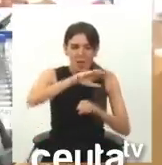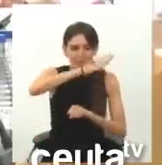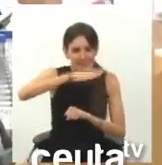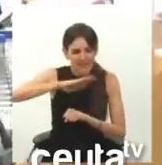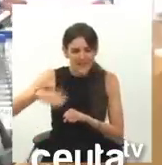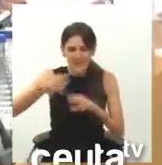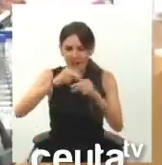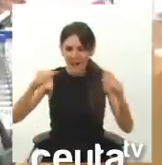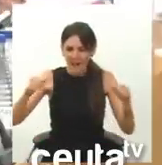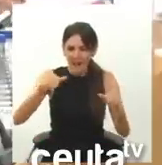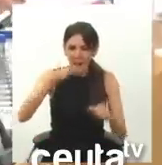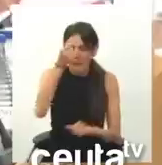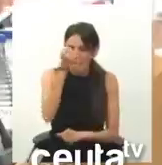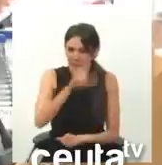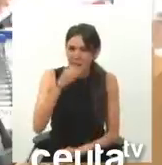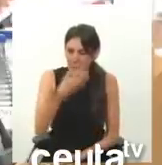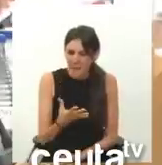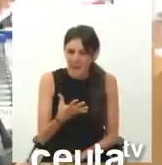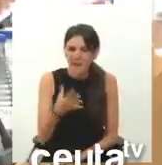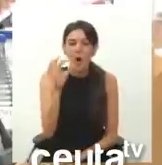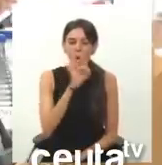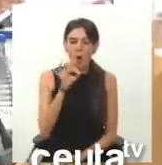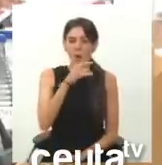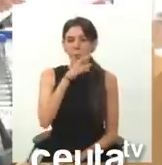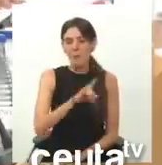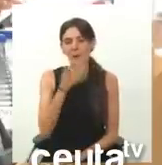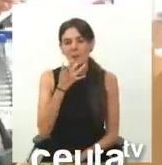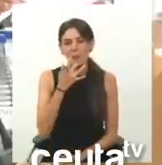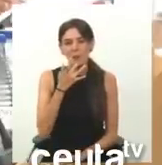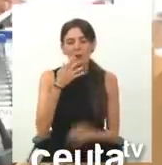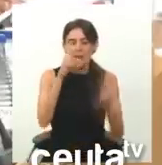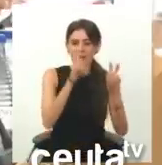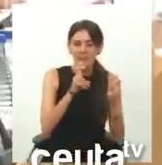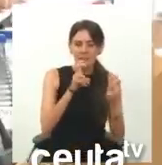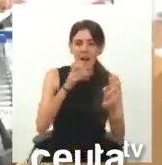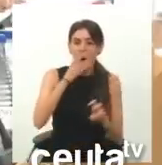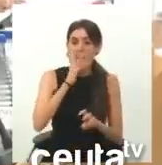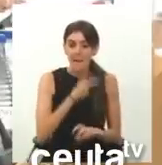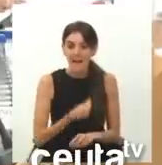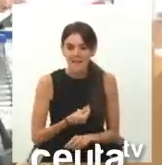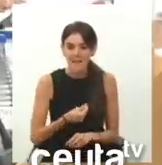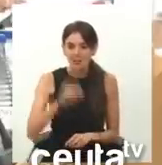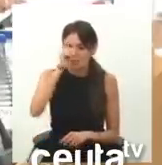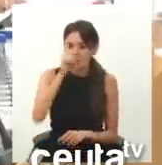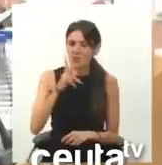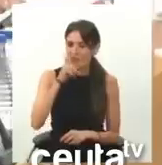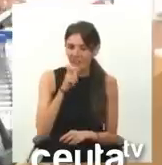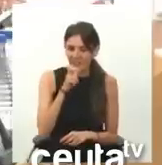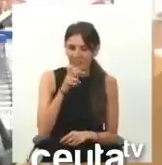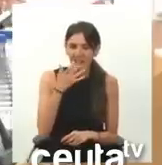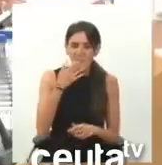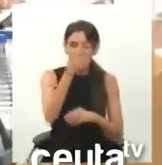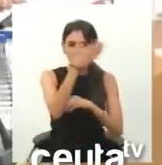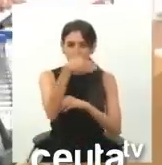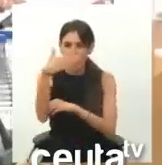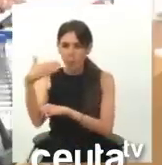parece bien? ¿O solo le parece mal el caso palestino? Ese le parece horrible. Hasta en su sede tiene una banderita